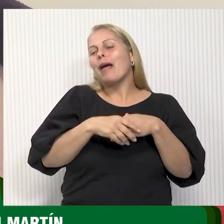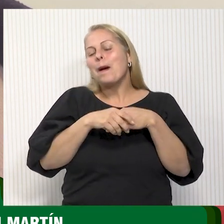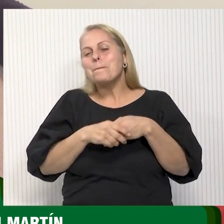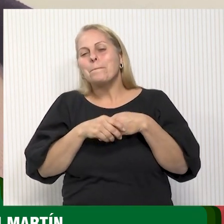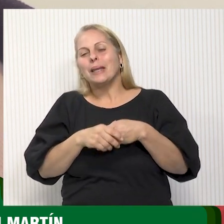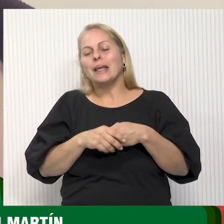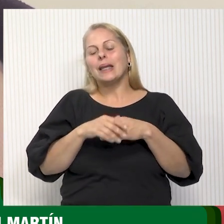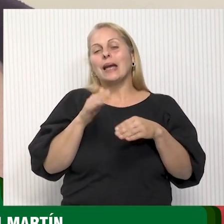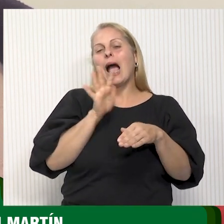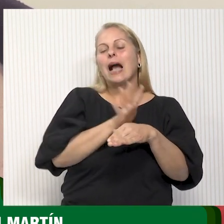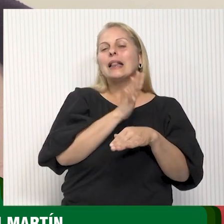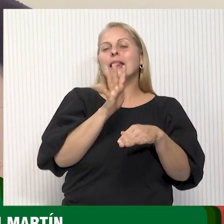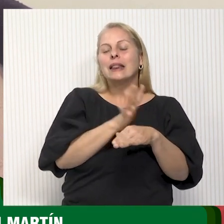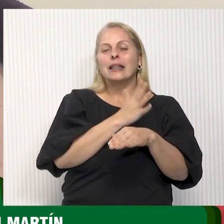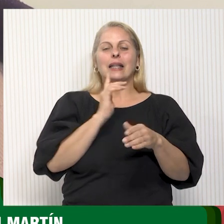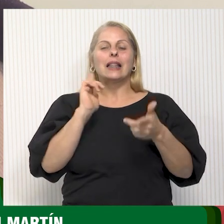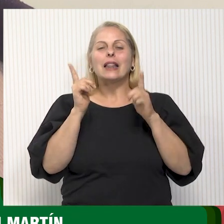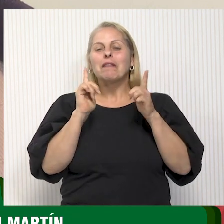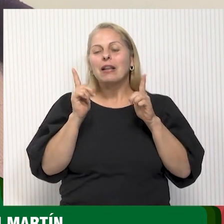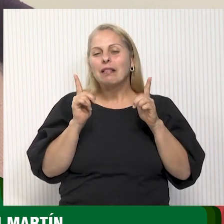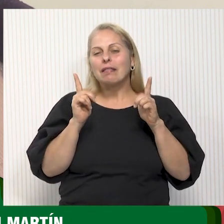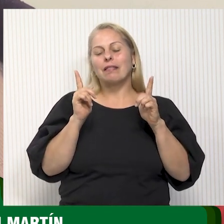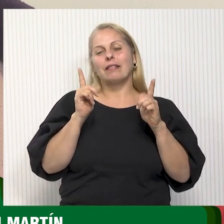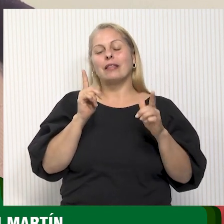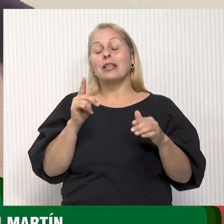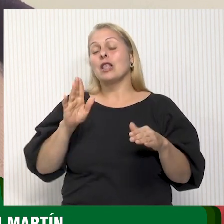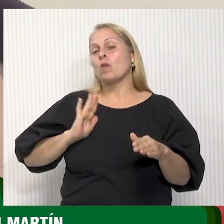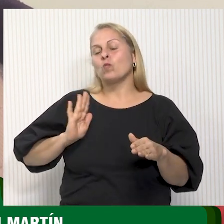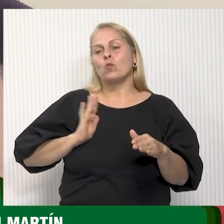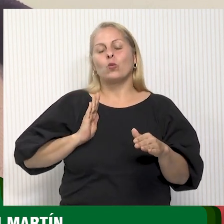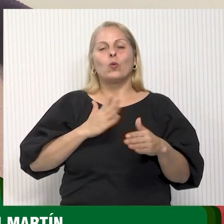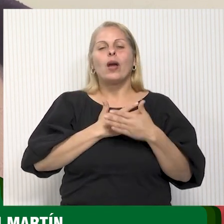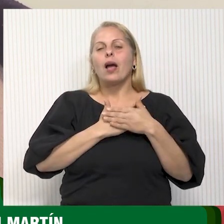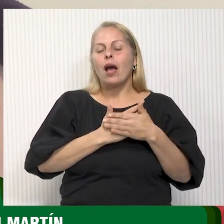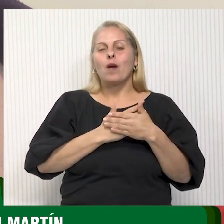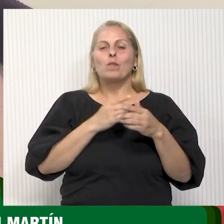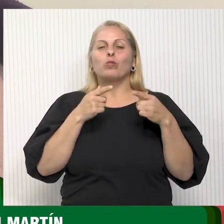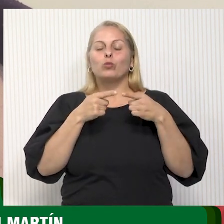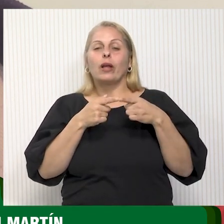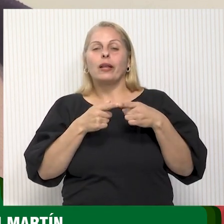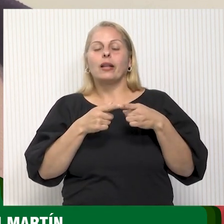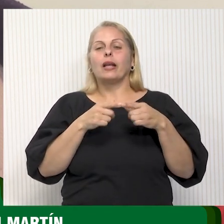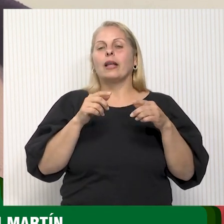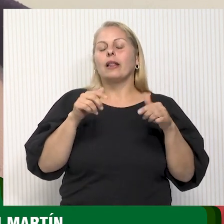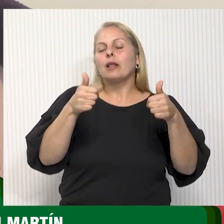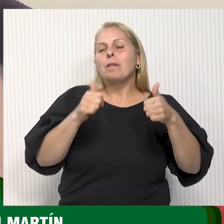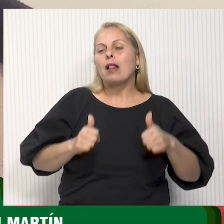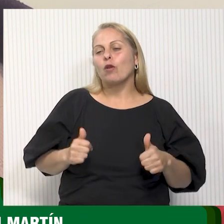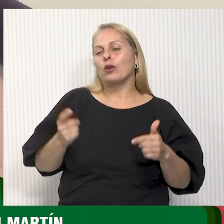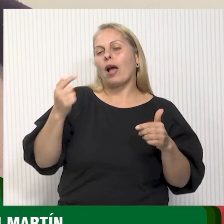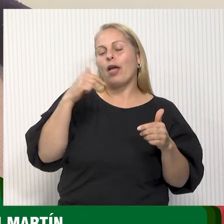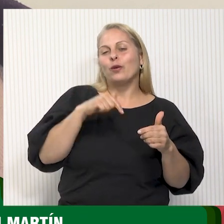divertida, era la mujer que adoraba a Punta de Leste, adoraba venir a Maldonado,